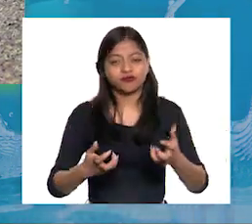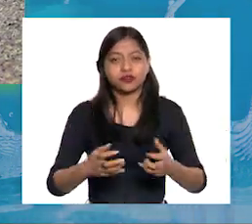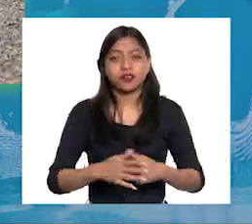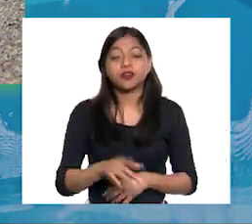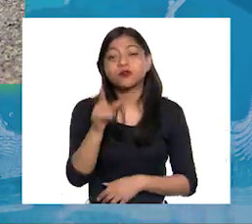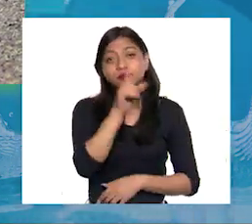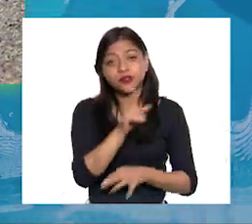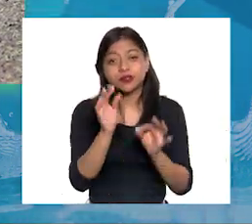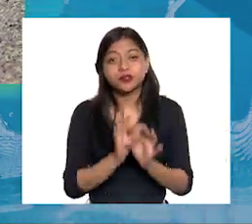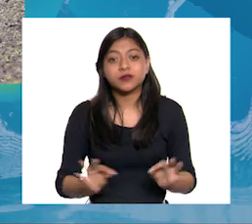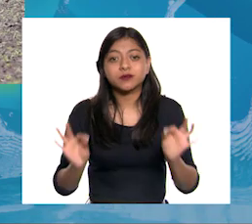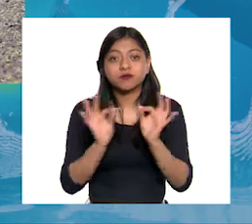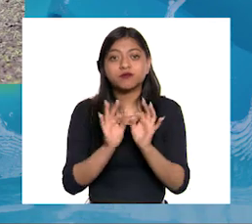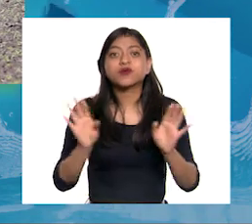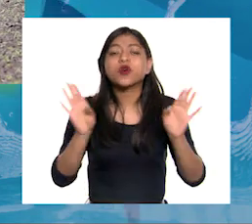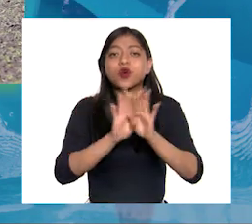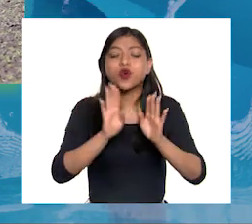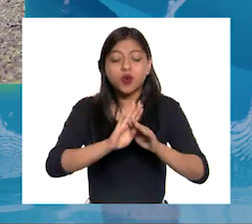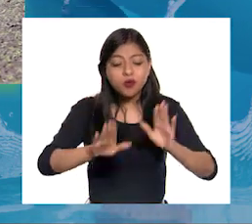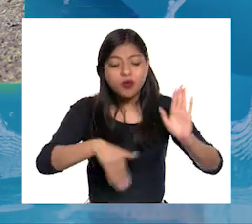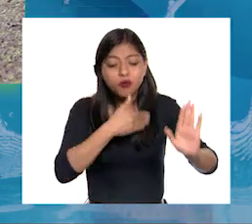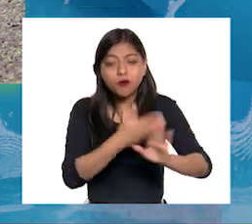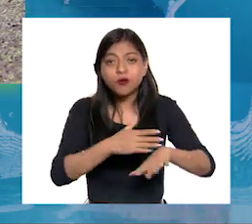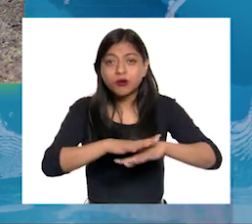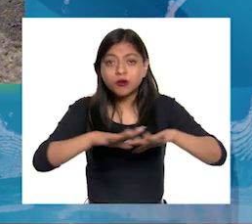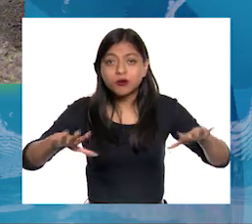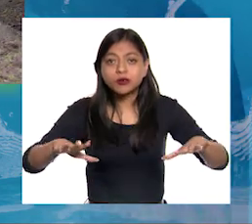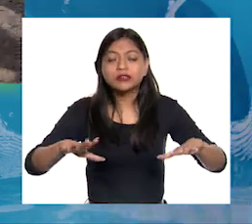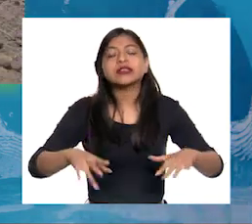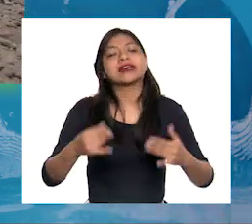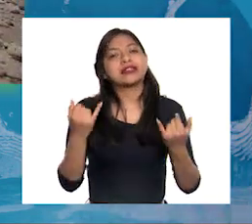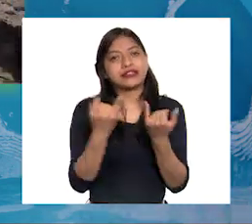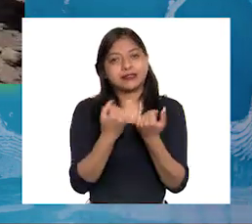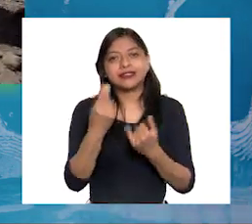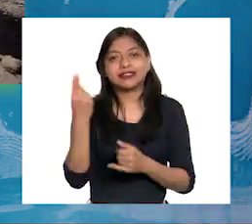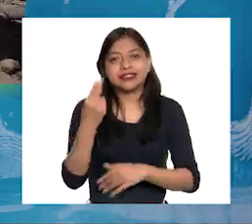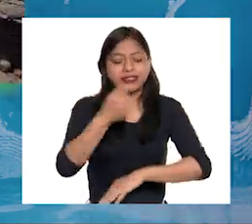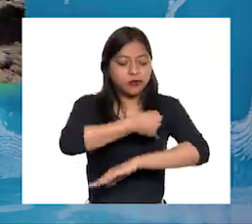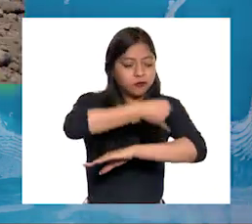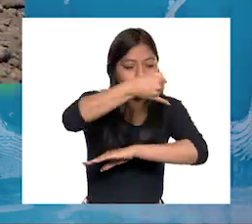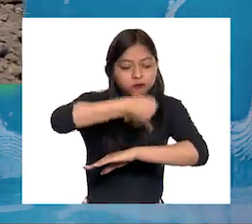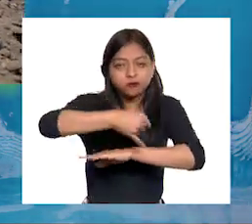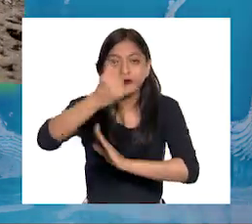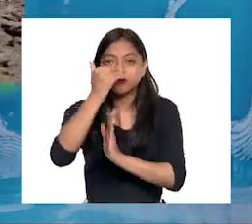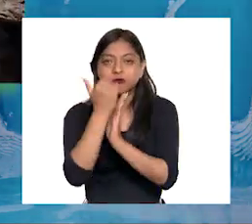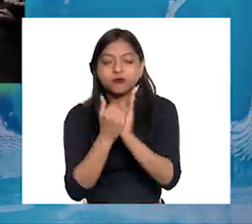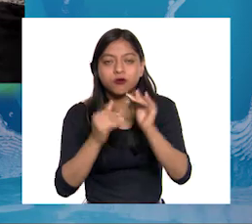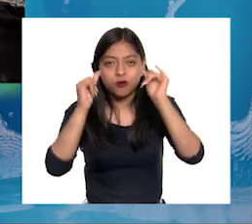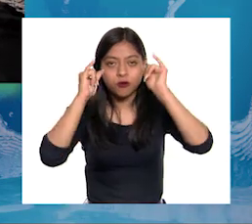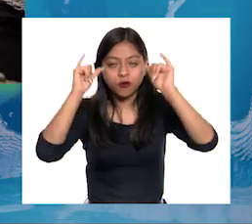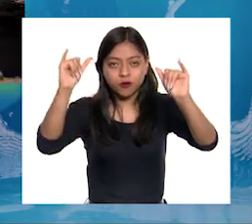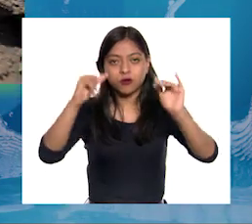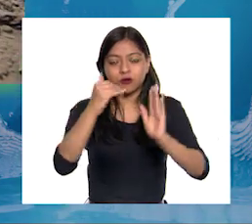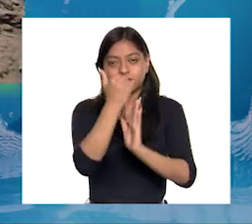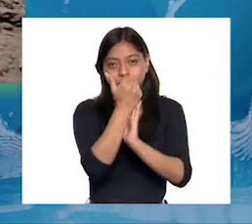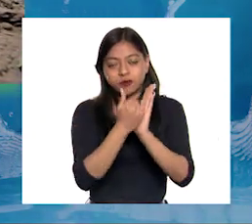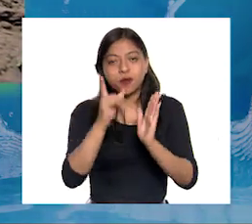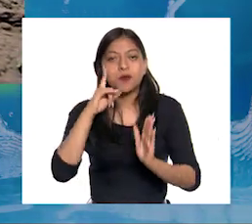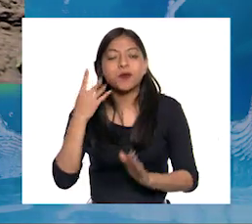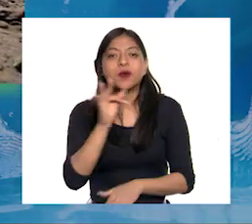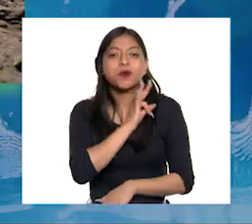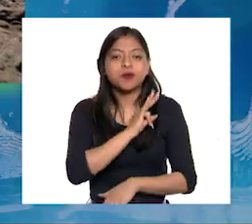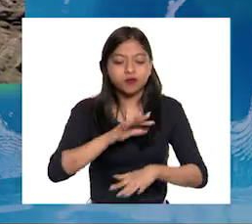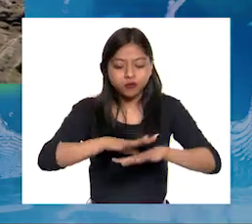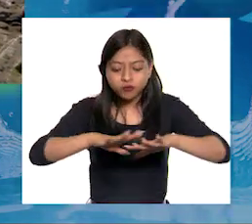importante reducir el impacto negativo de nuestras prácticas agrícolas y ganaderas Para no perder o deteriorar los suelos Como